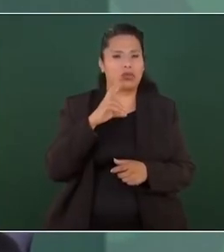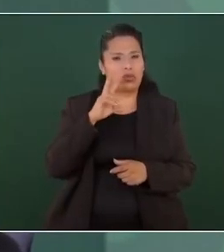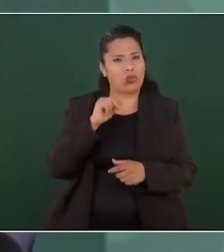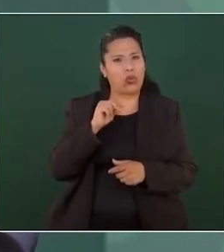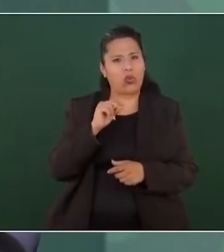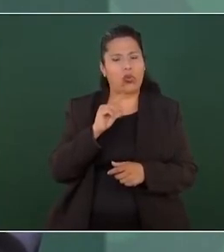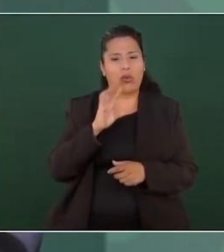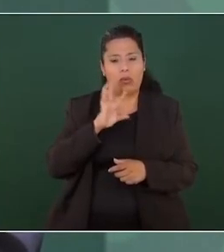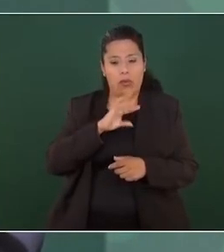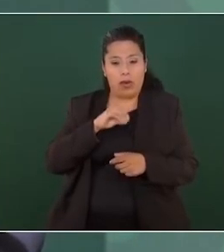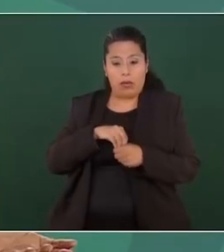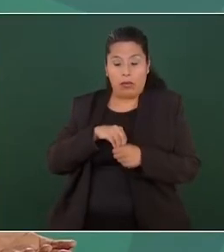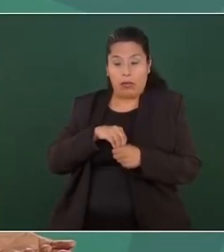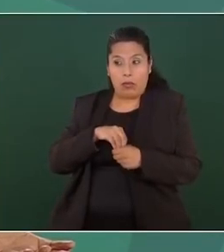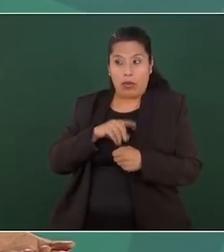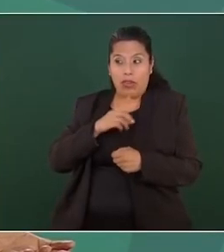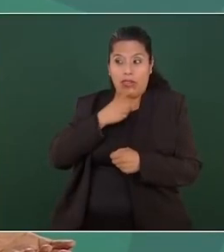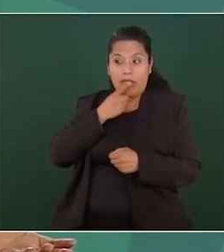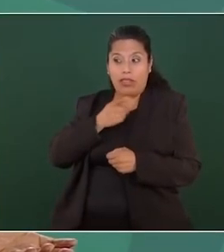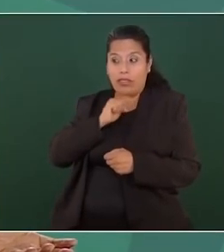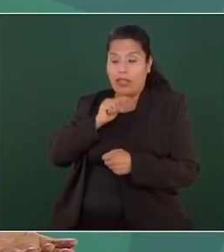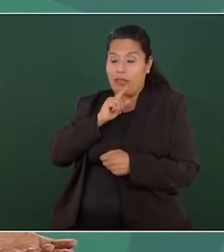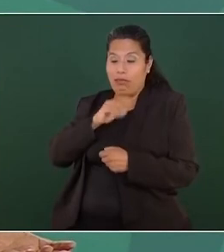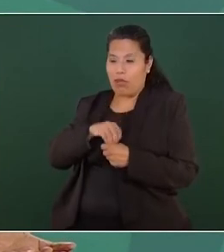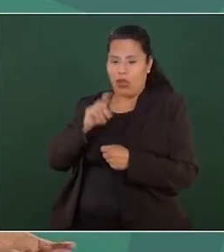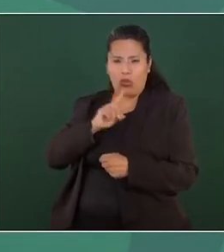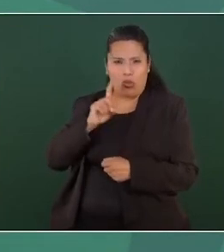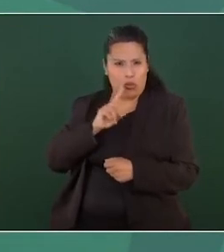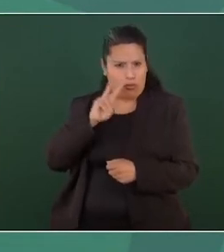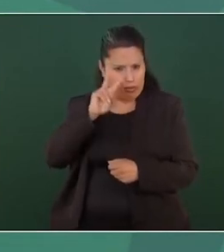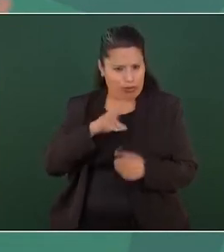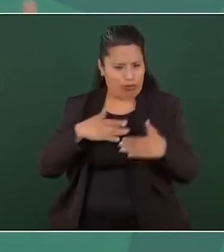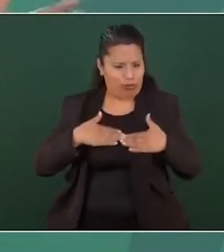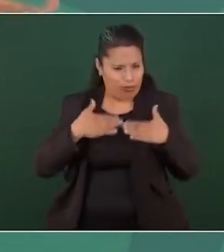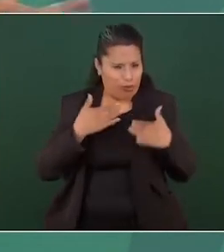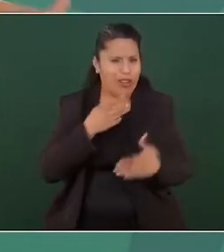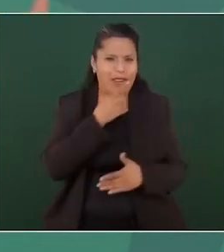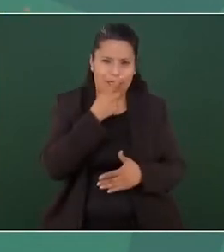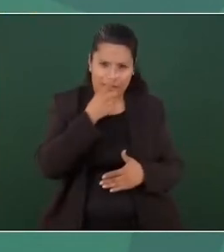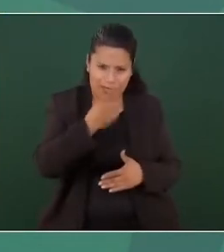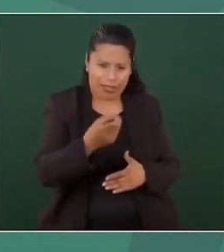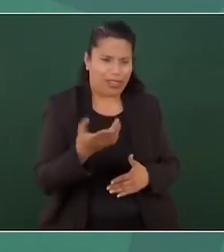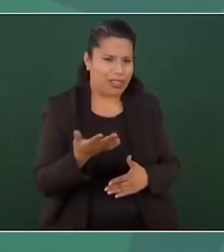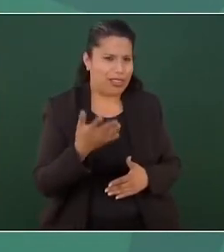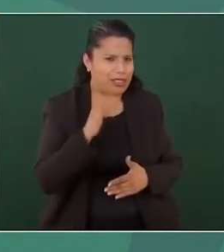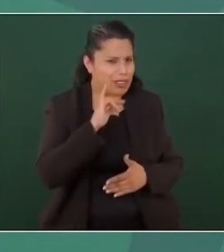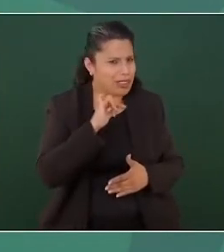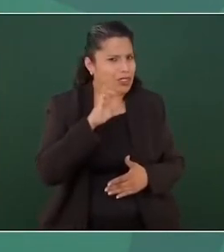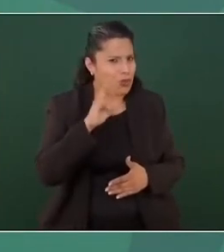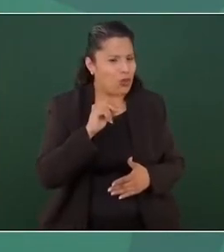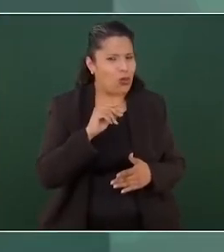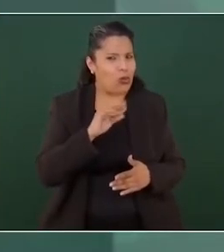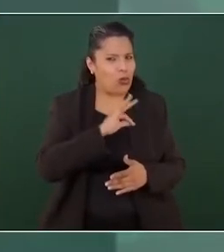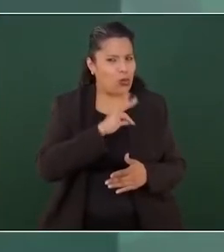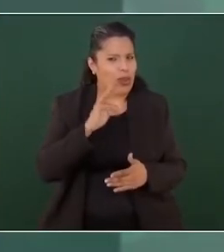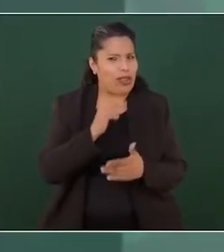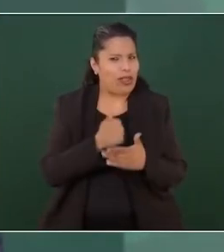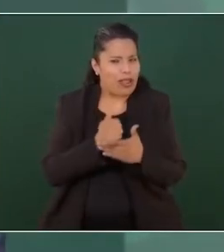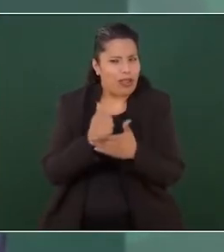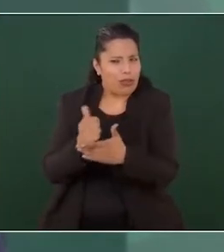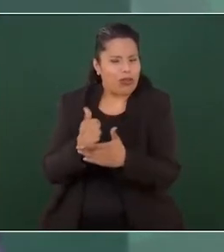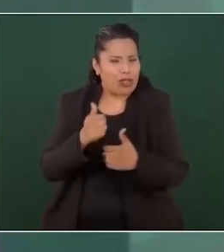y que puedan